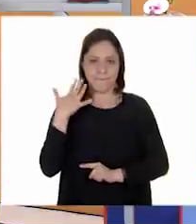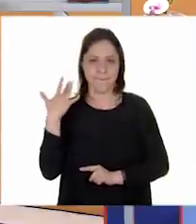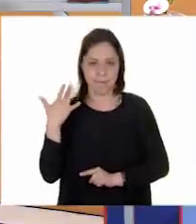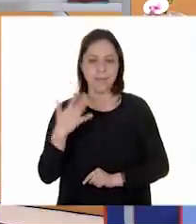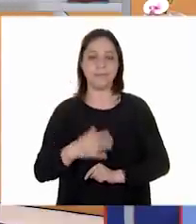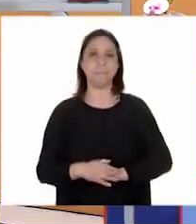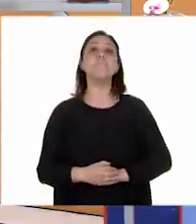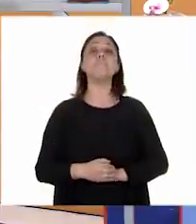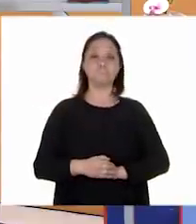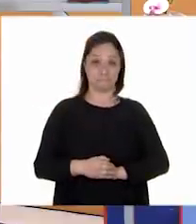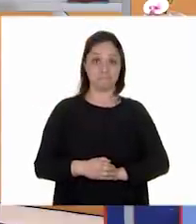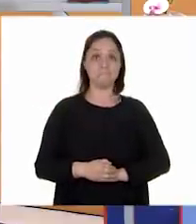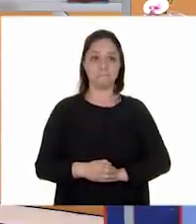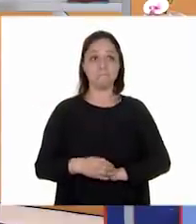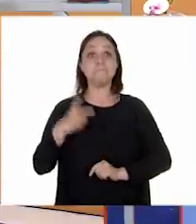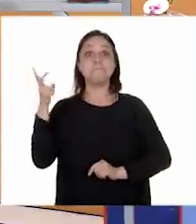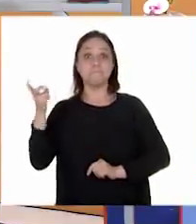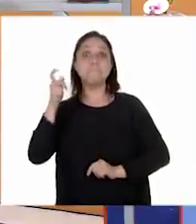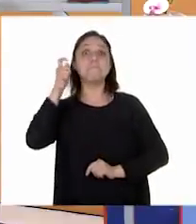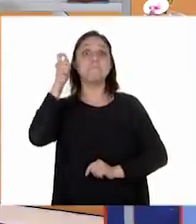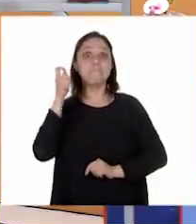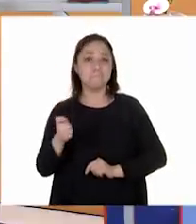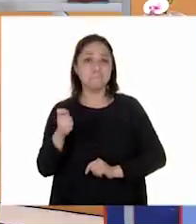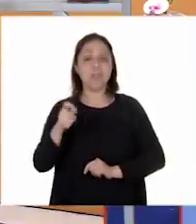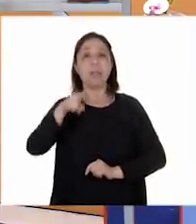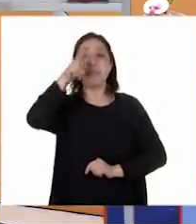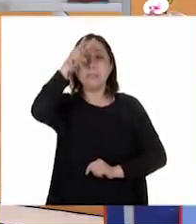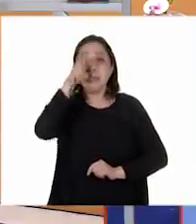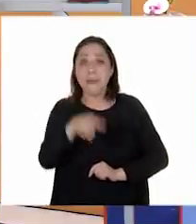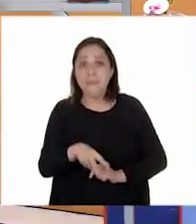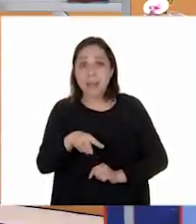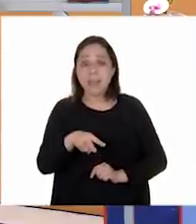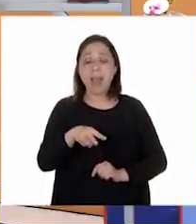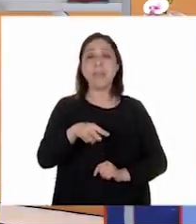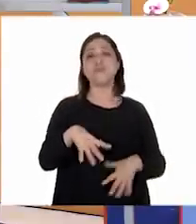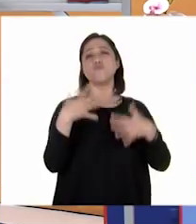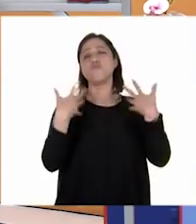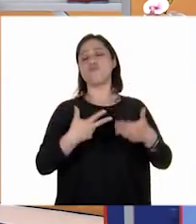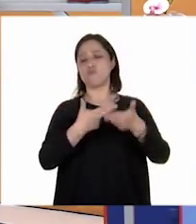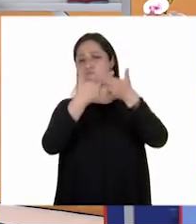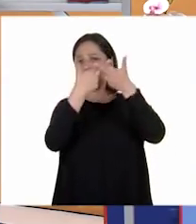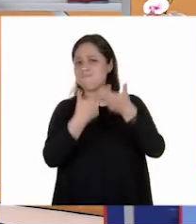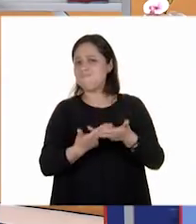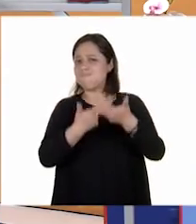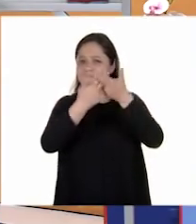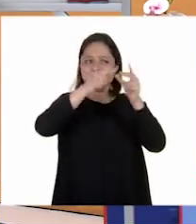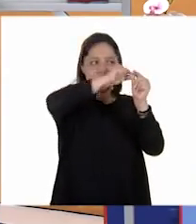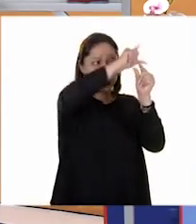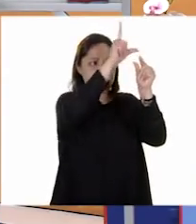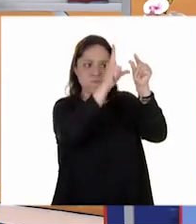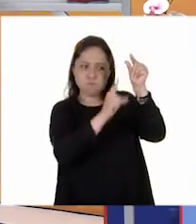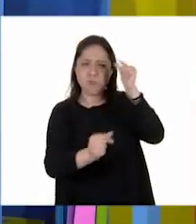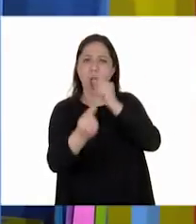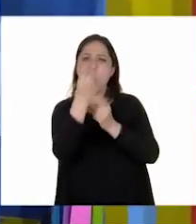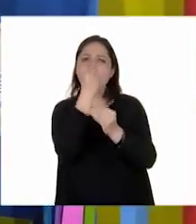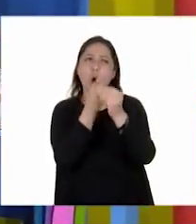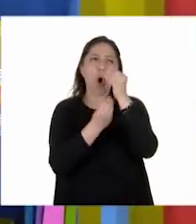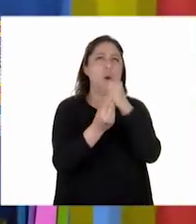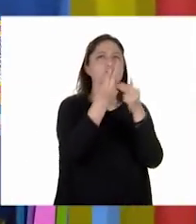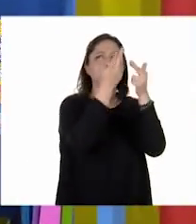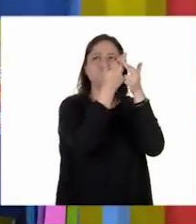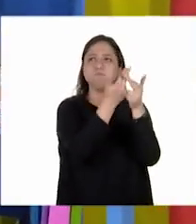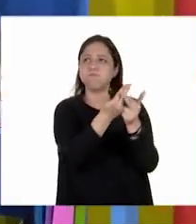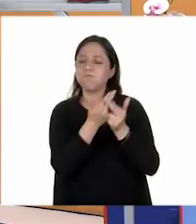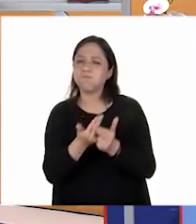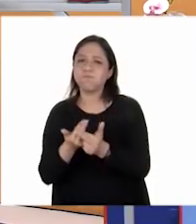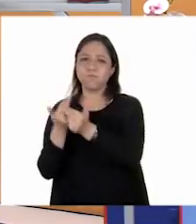Y con esto volvemos a confirmar que tenemos una gran riqueza gastronómica a lo largo y ancho de todo nuestro país. Exactamente.